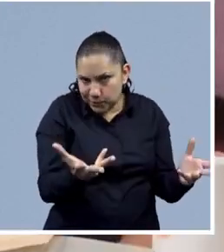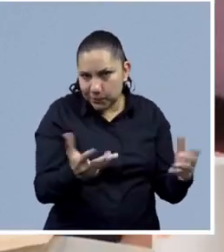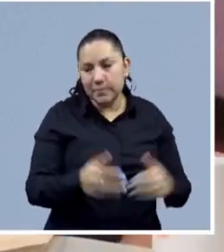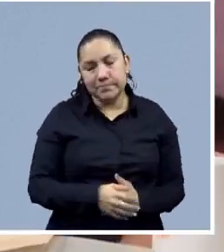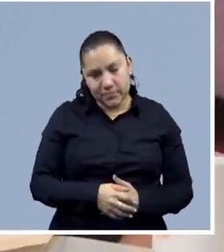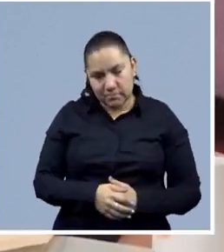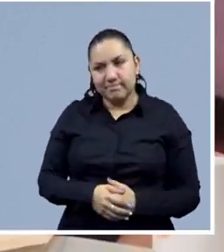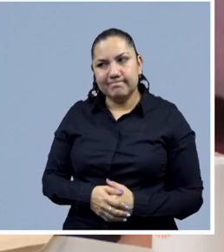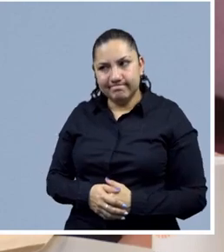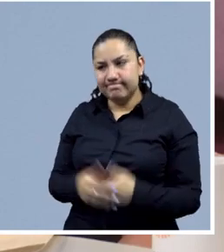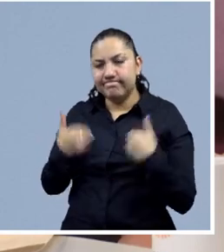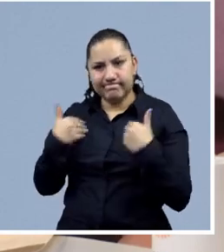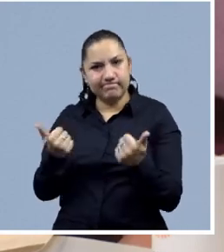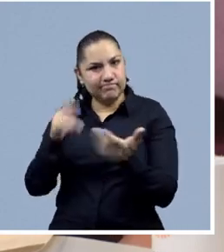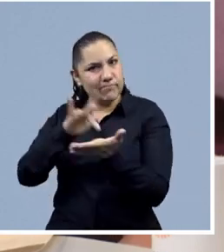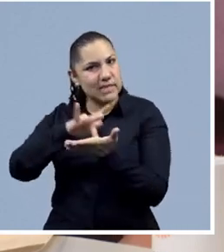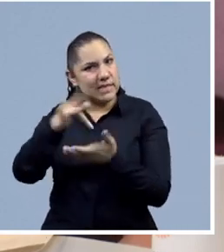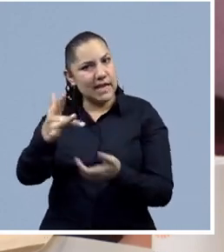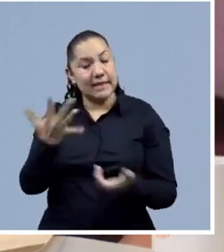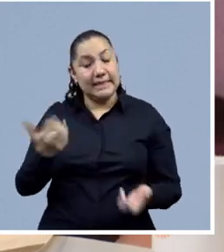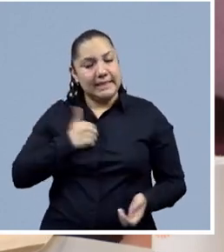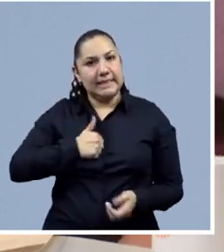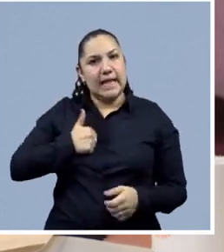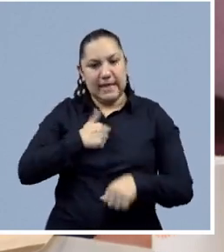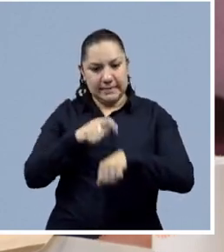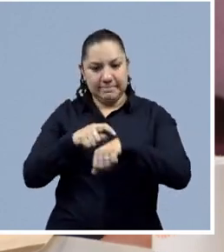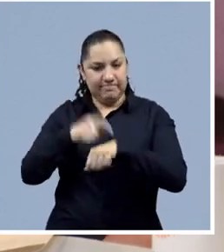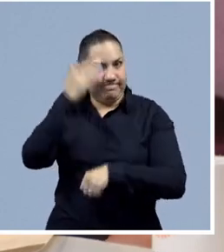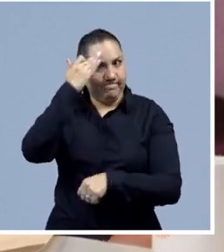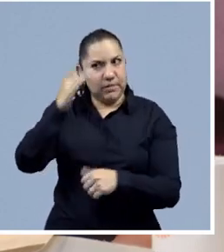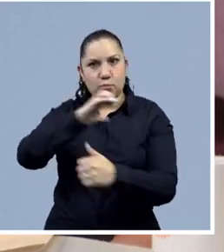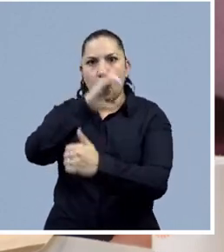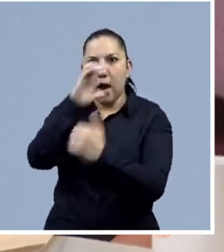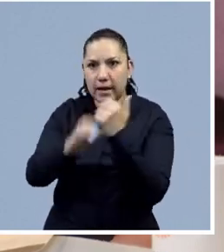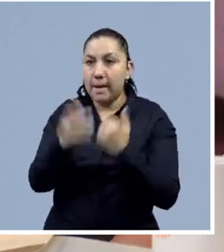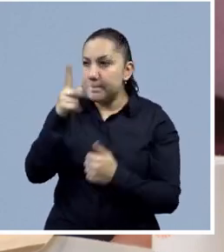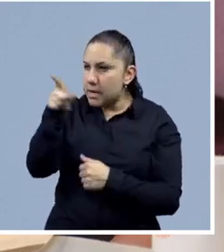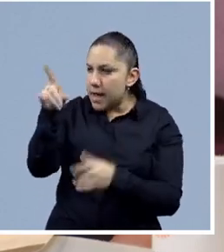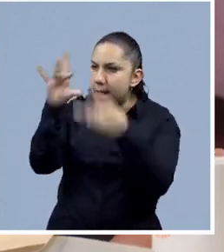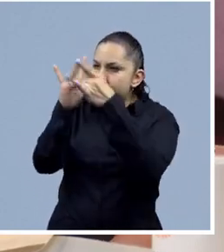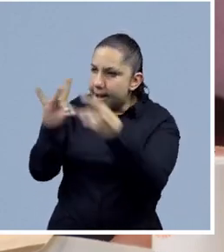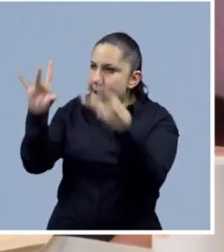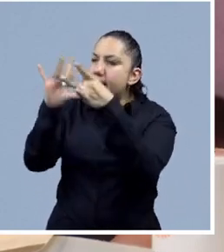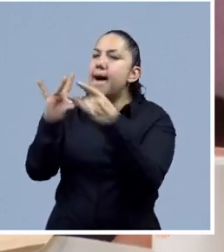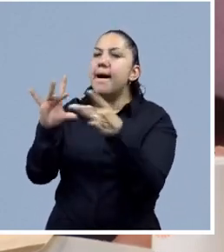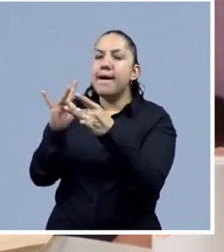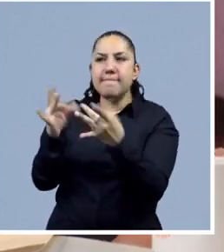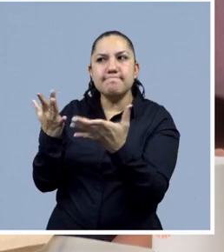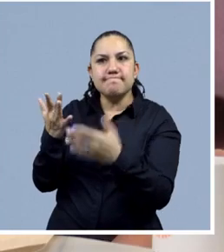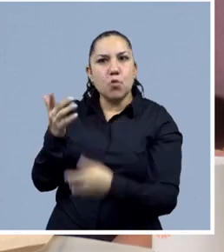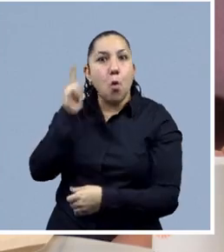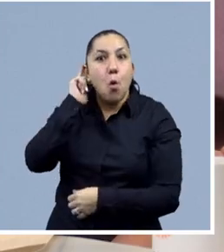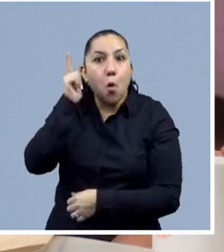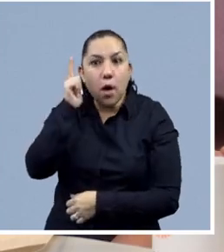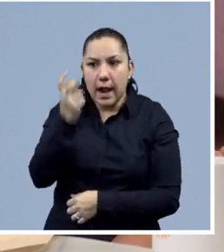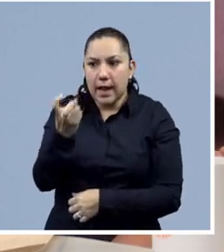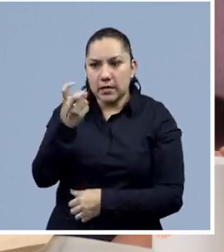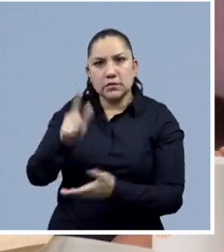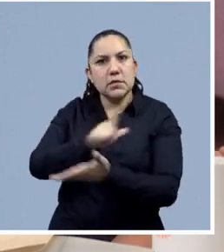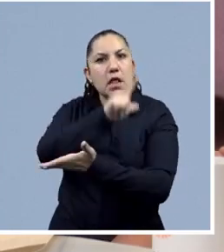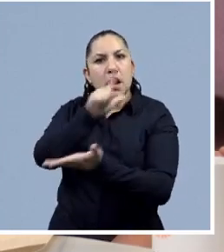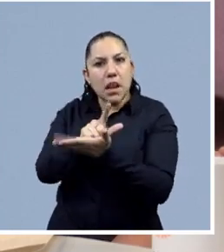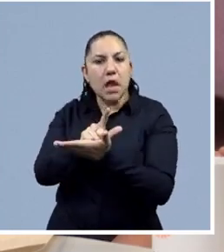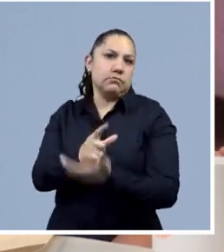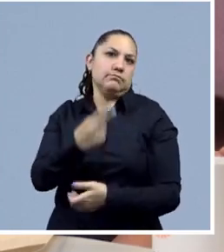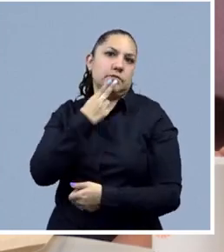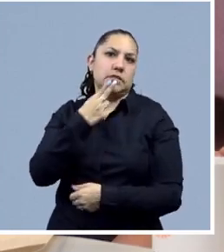tiempo, muchísimas gracias, nos quedamos también con estas aportaciones tan valiosas para seguir el tema de cerca y que ojalá esta ley sea aplicada